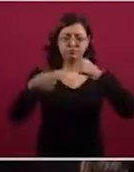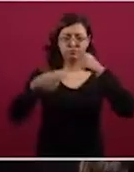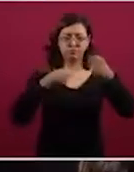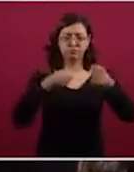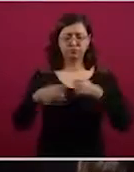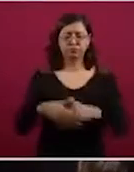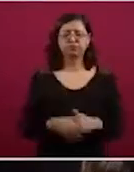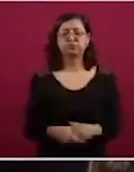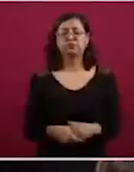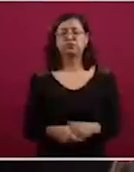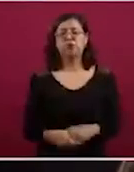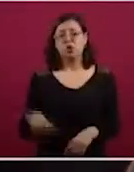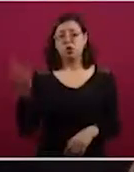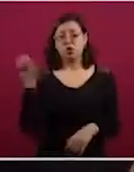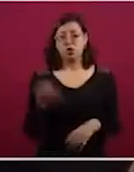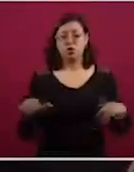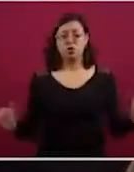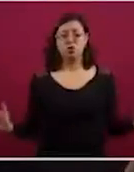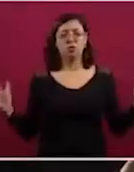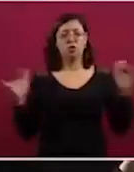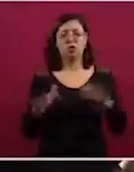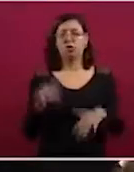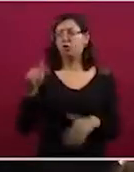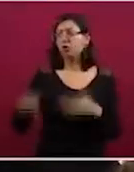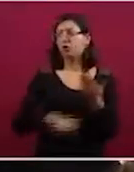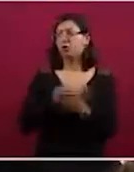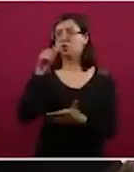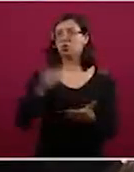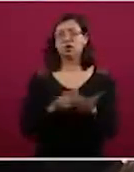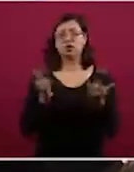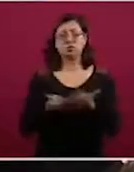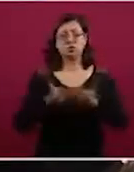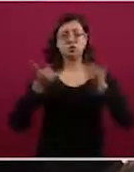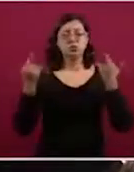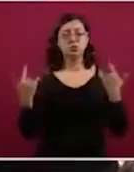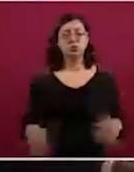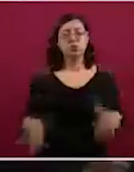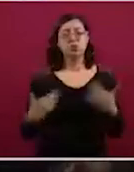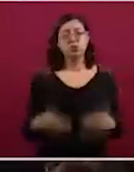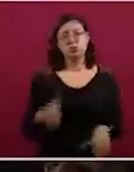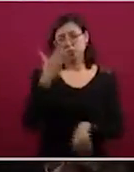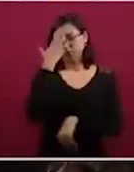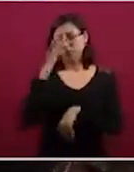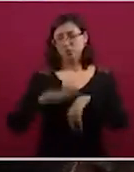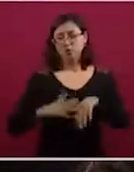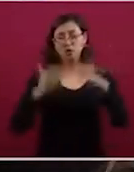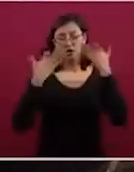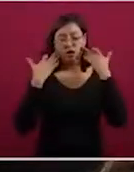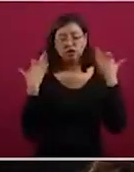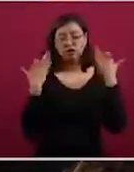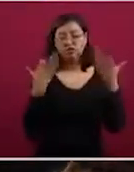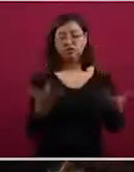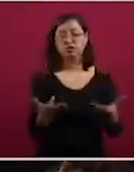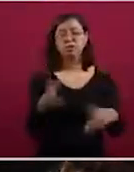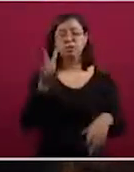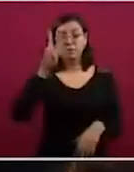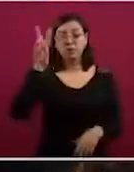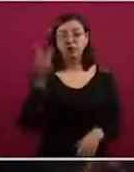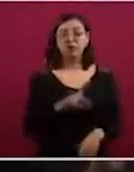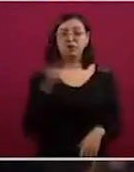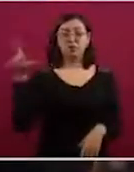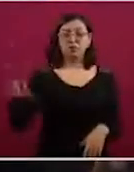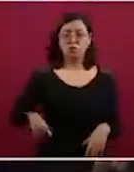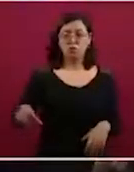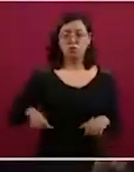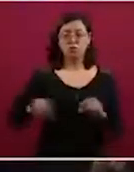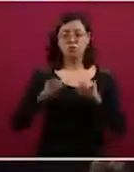Nos damos cita en este histórico recinto para hacer testimonio del enorme compromiso que tiene el gobierno de México,